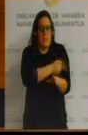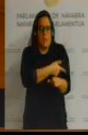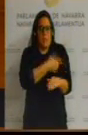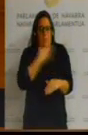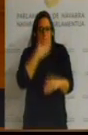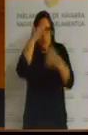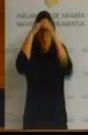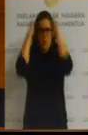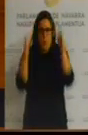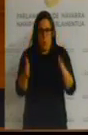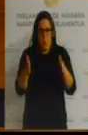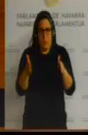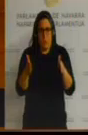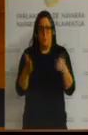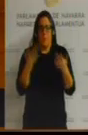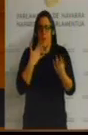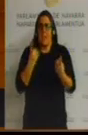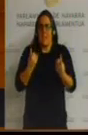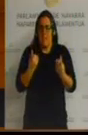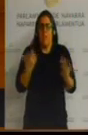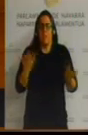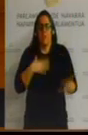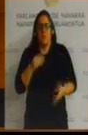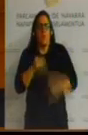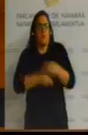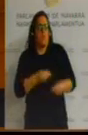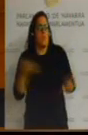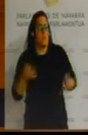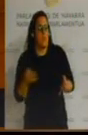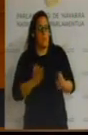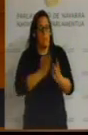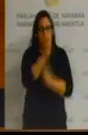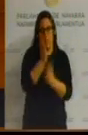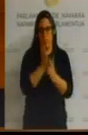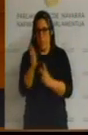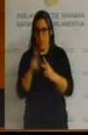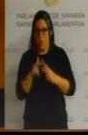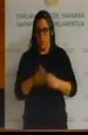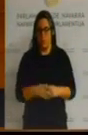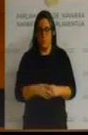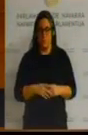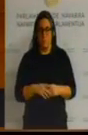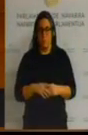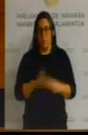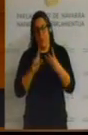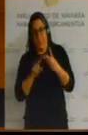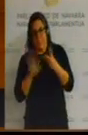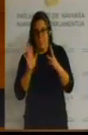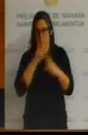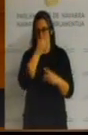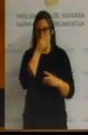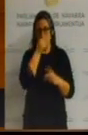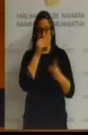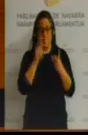ante esta necesidad, ¿qué se puede hacer? Bueno, yo creo que tenemos dos posibilidades. Bueno, pueden ser tres. La